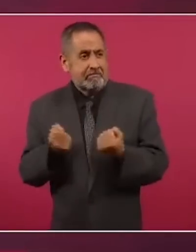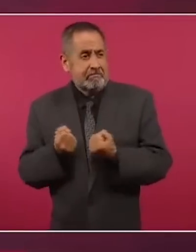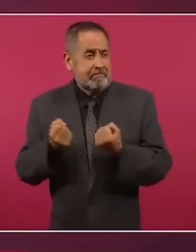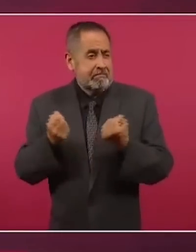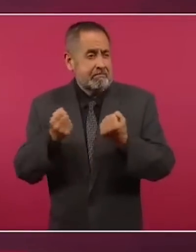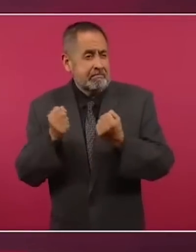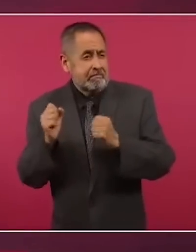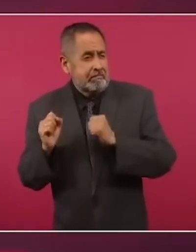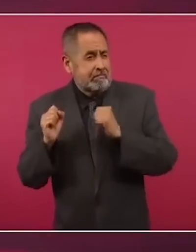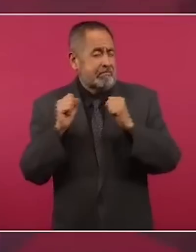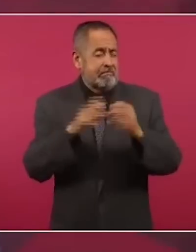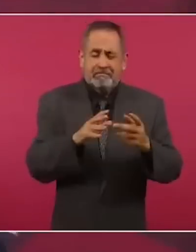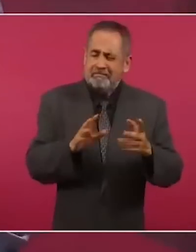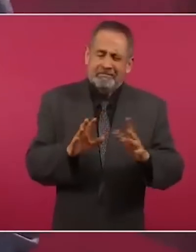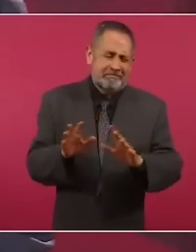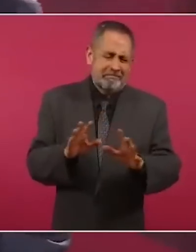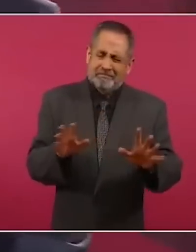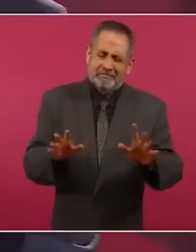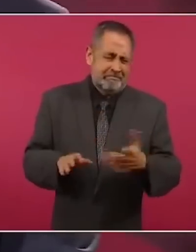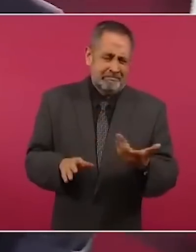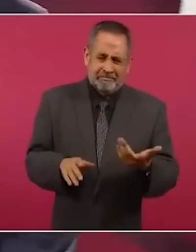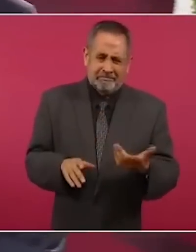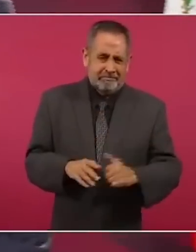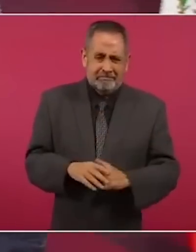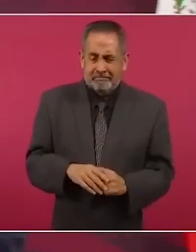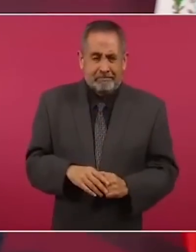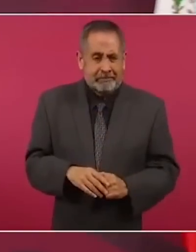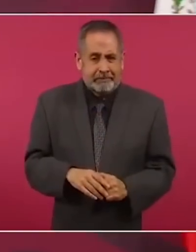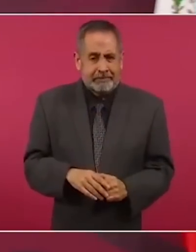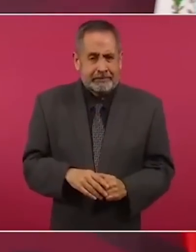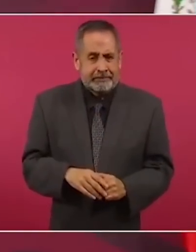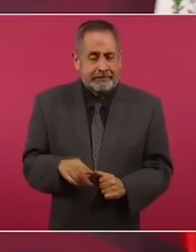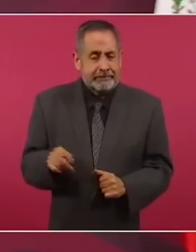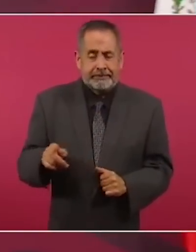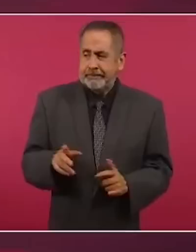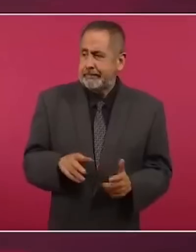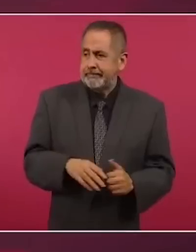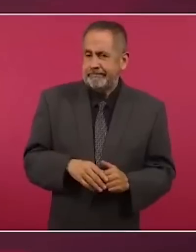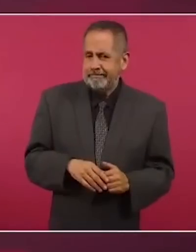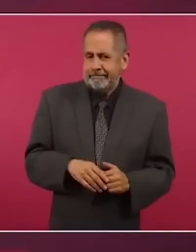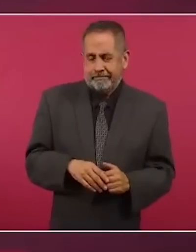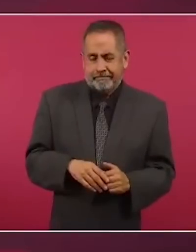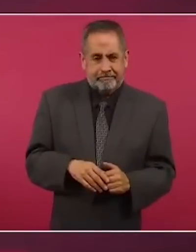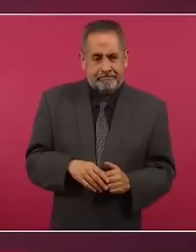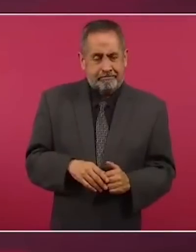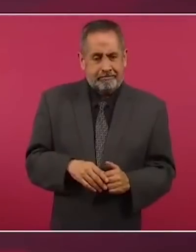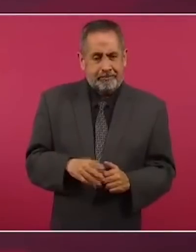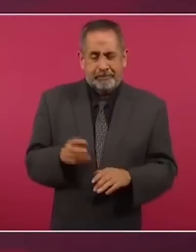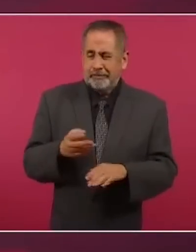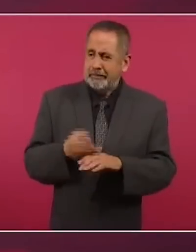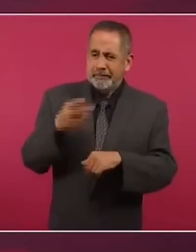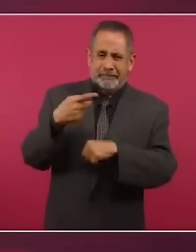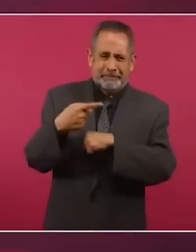de manera muy